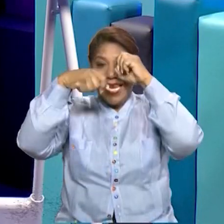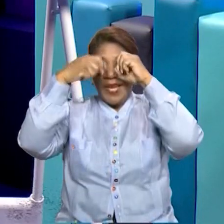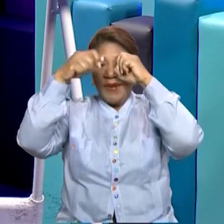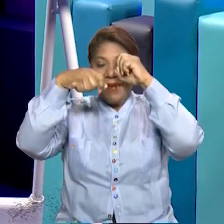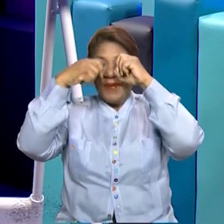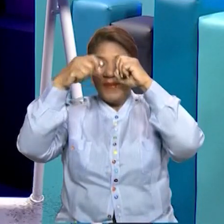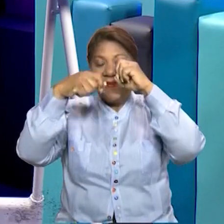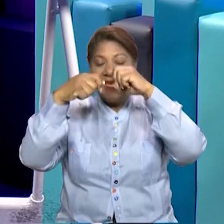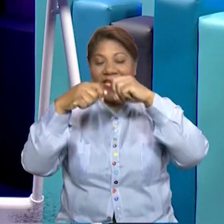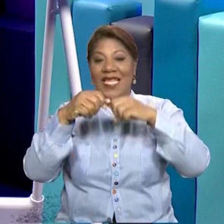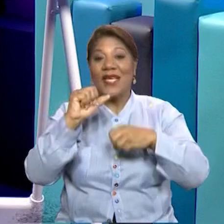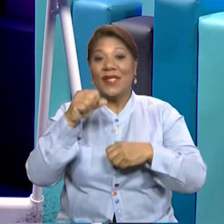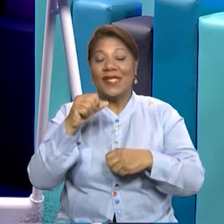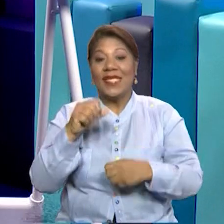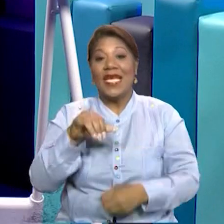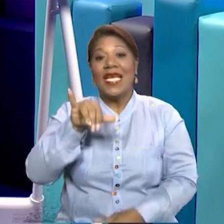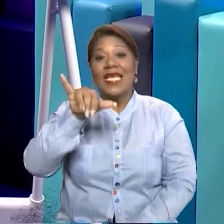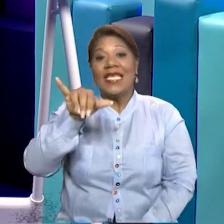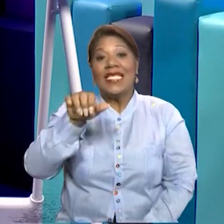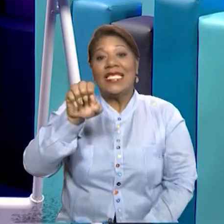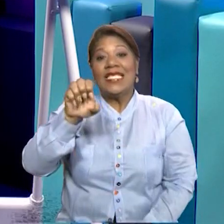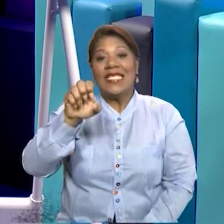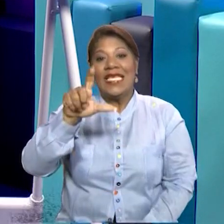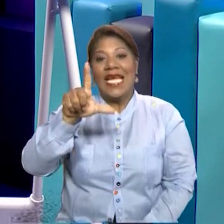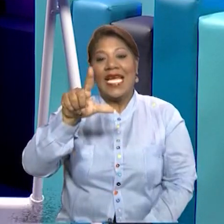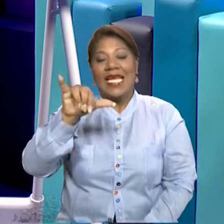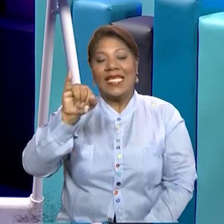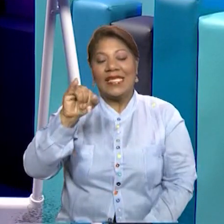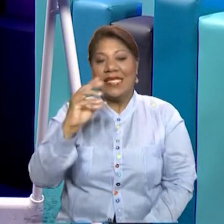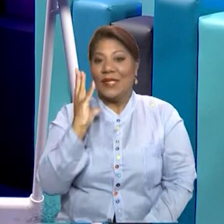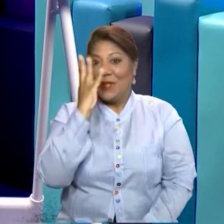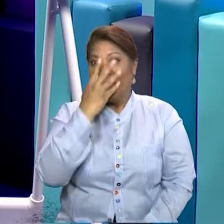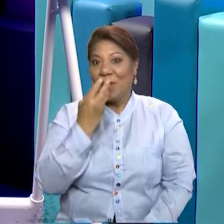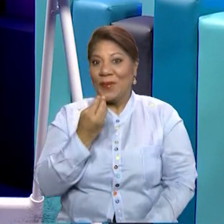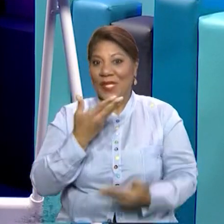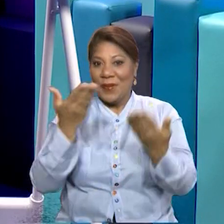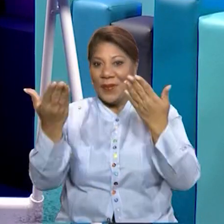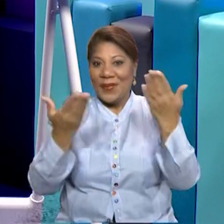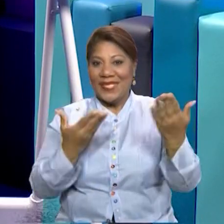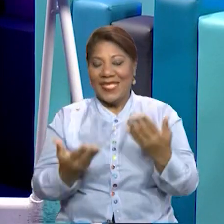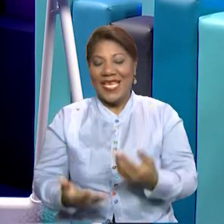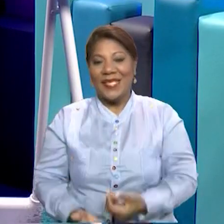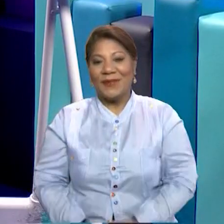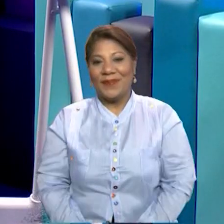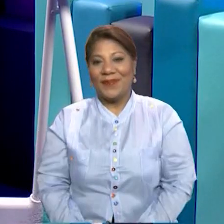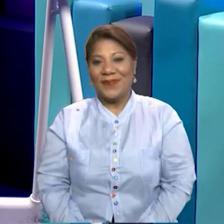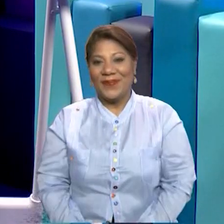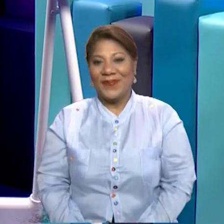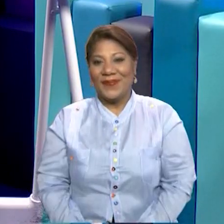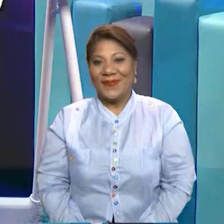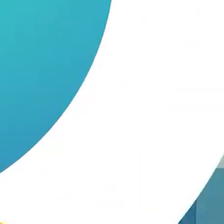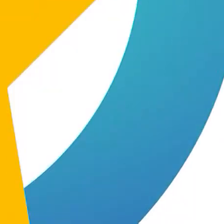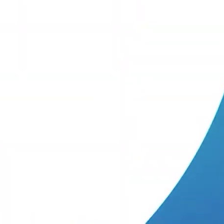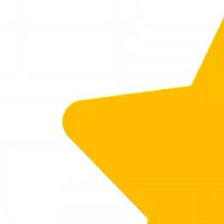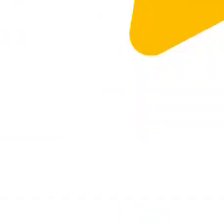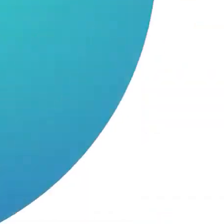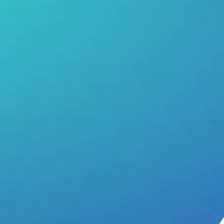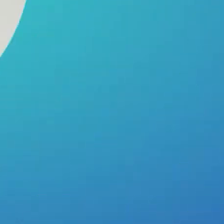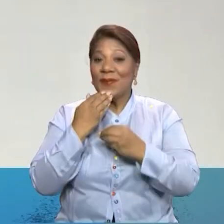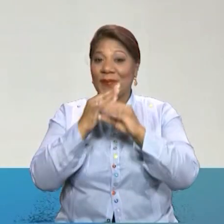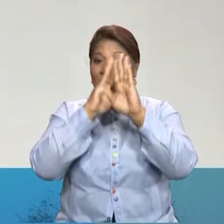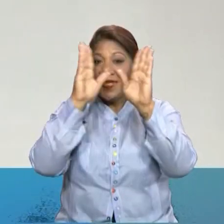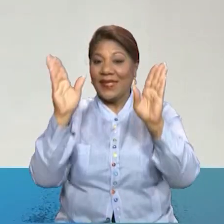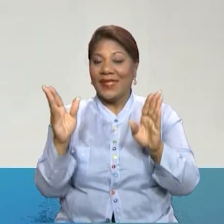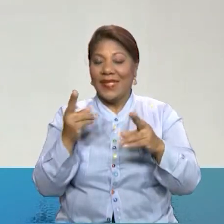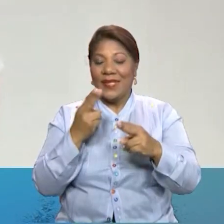Chelsea Galvez con una hermosa poesía. Vamos a escucharla. Buenos días,